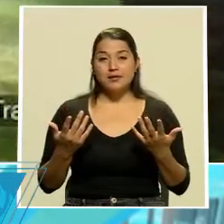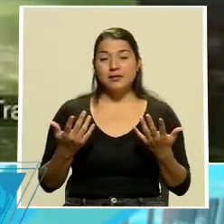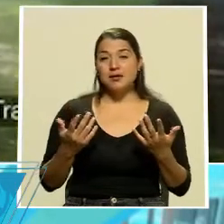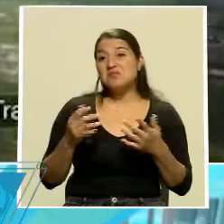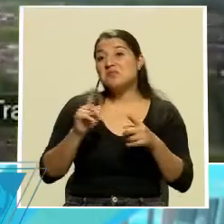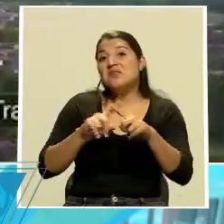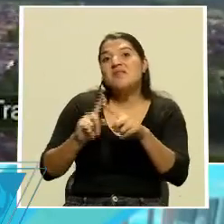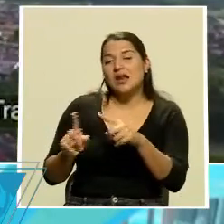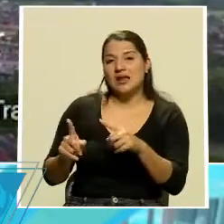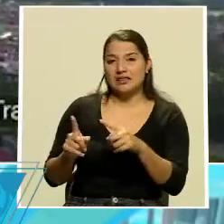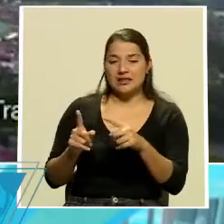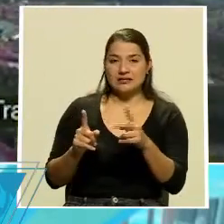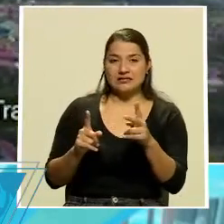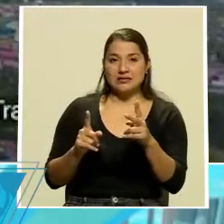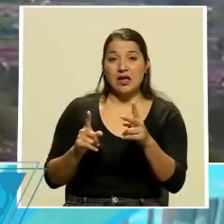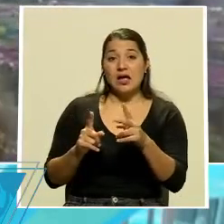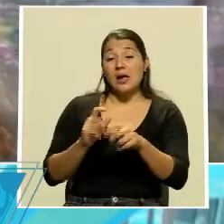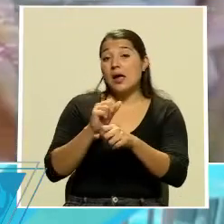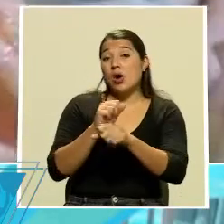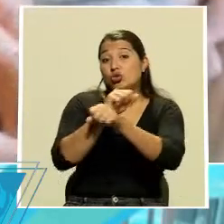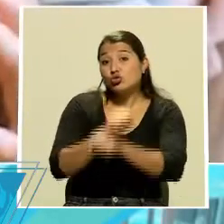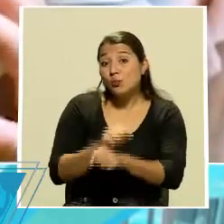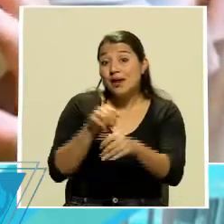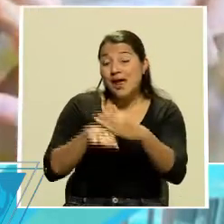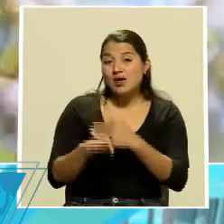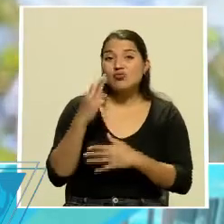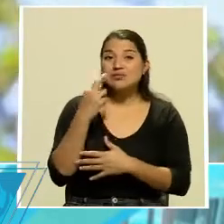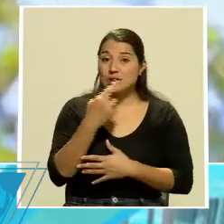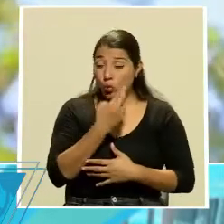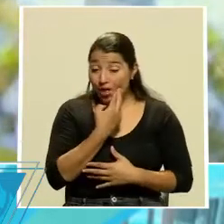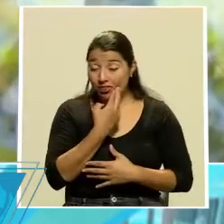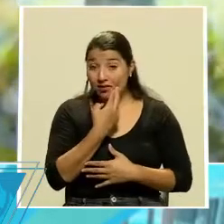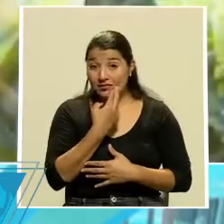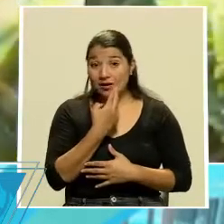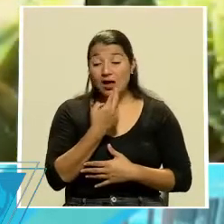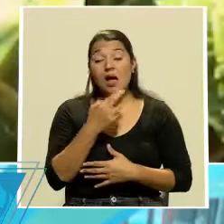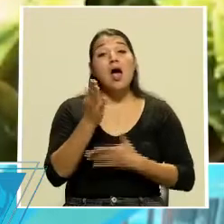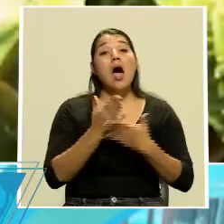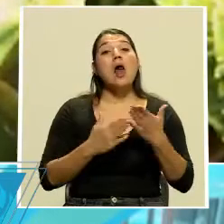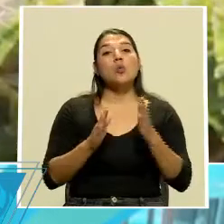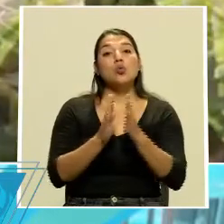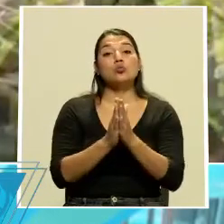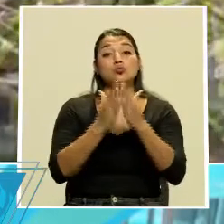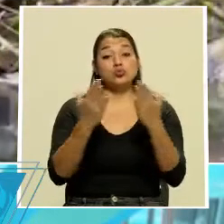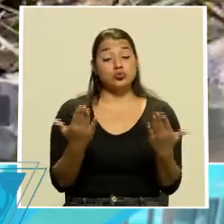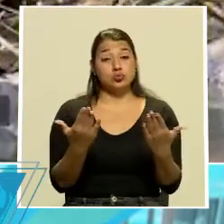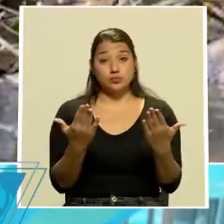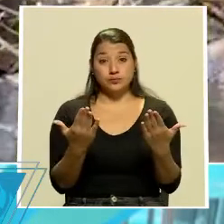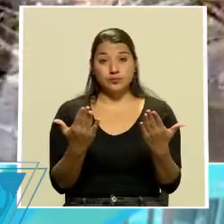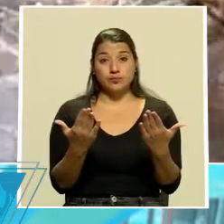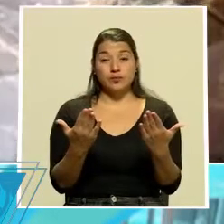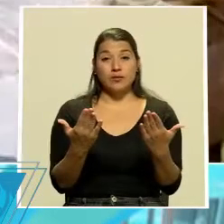prácticas, por ejemplo, en los restaurantes hay menús que se toman digitalmente en los